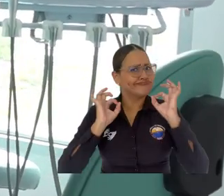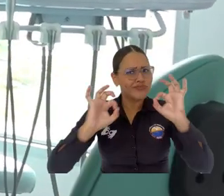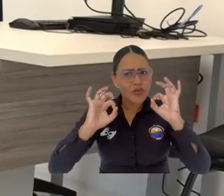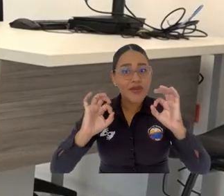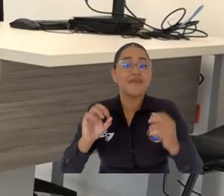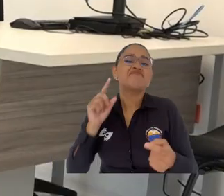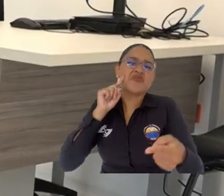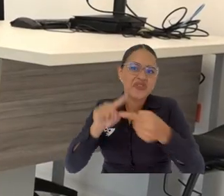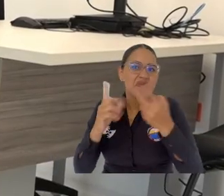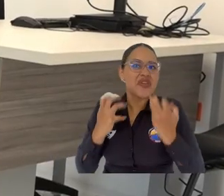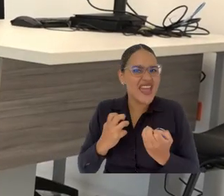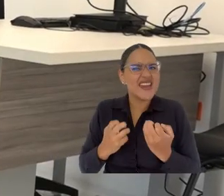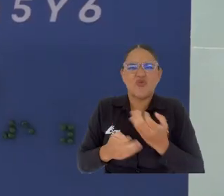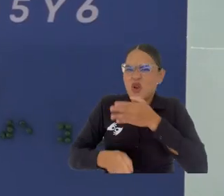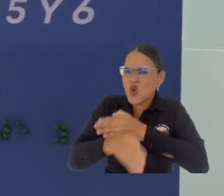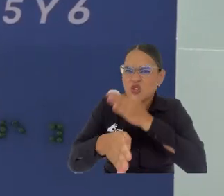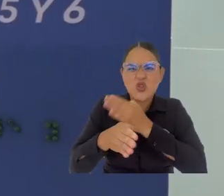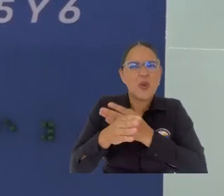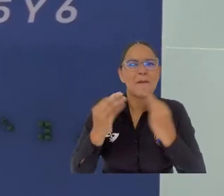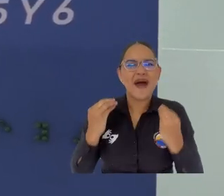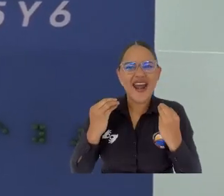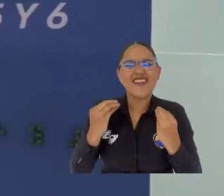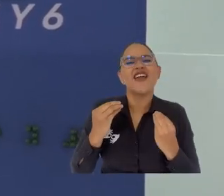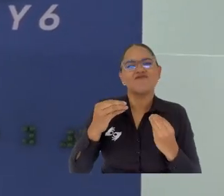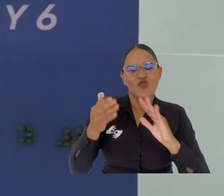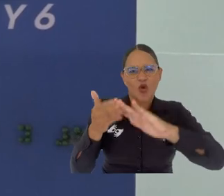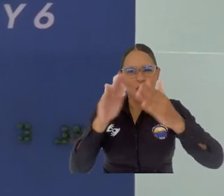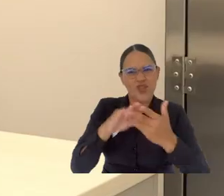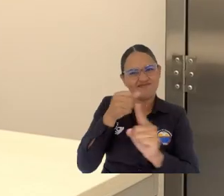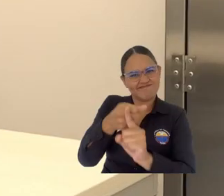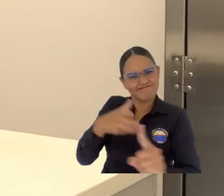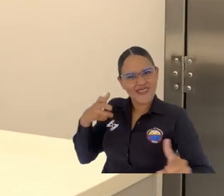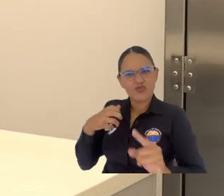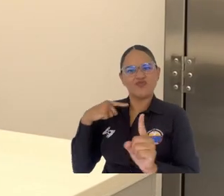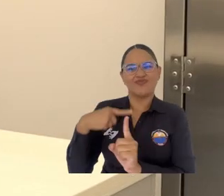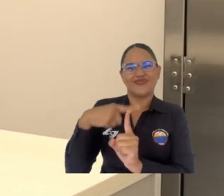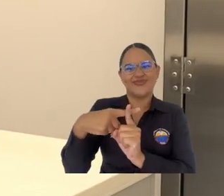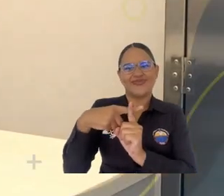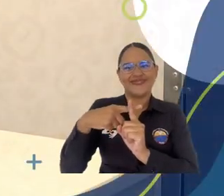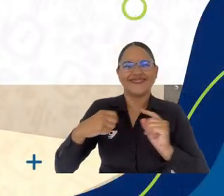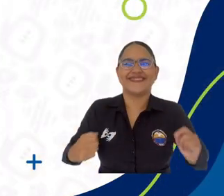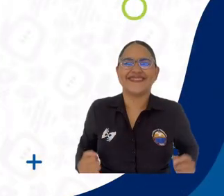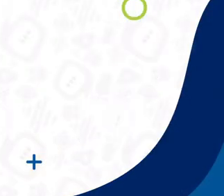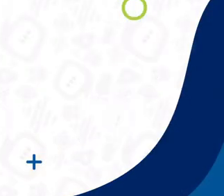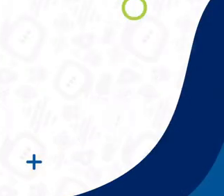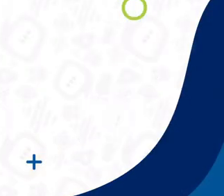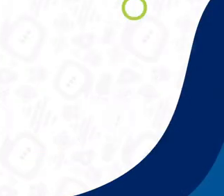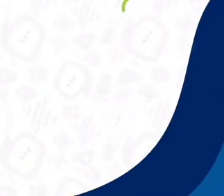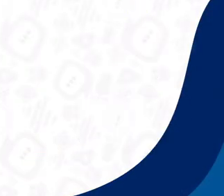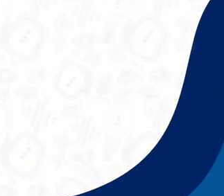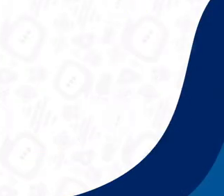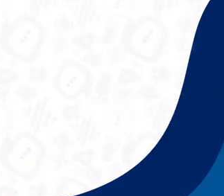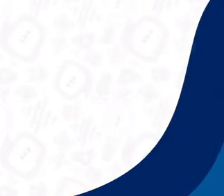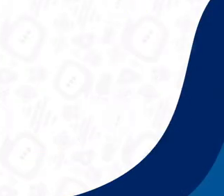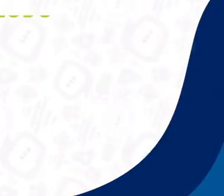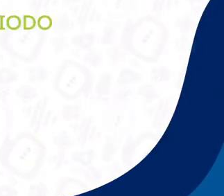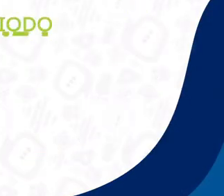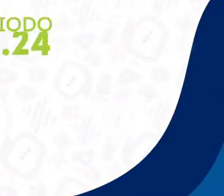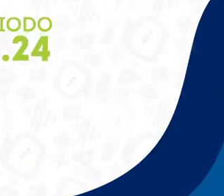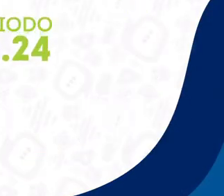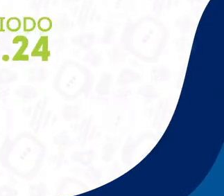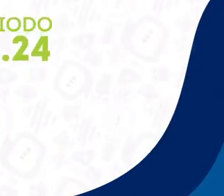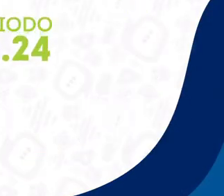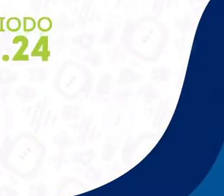cual espera seguir fortaleciendo su proyección social, impactando positivamente a las comunidades. Universidad del